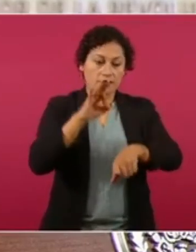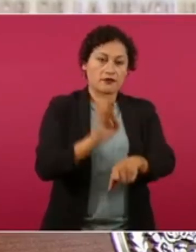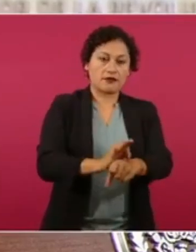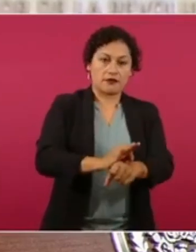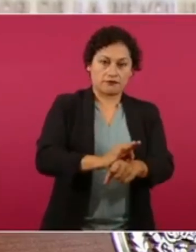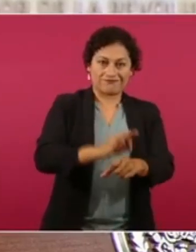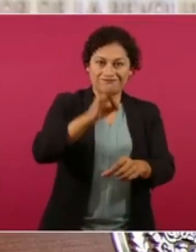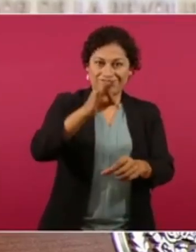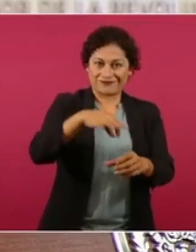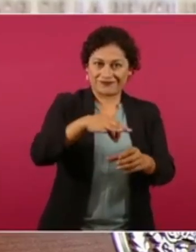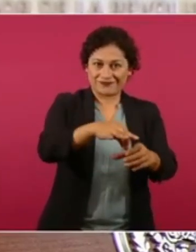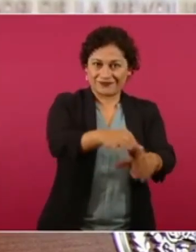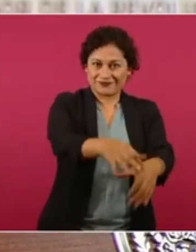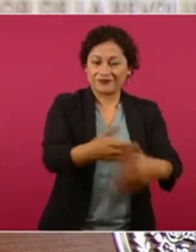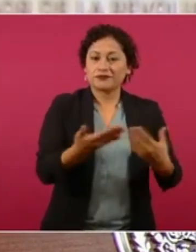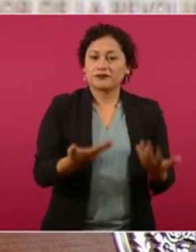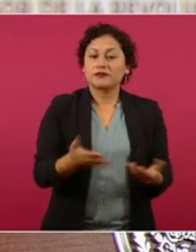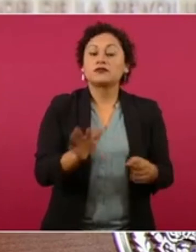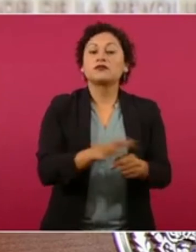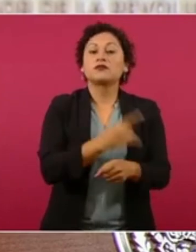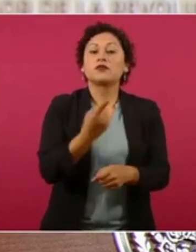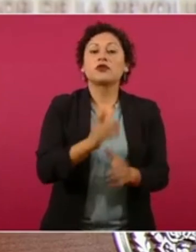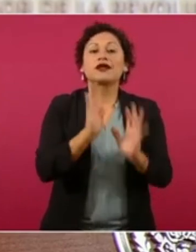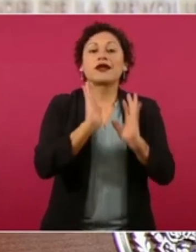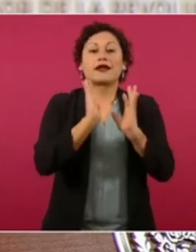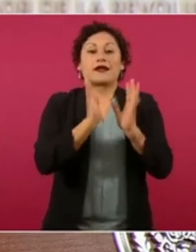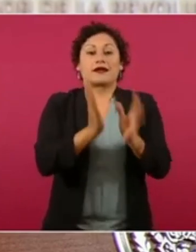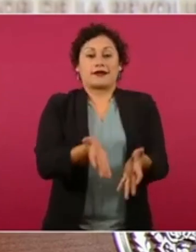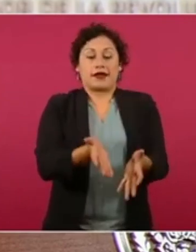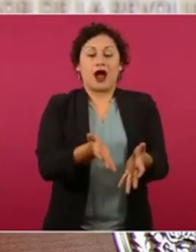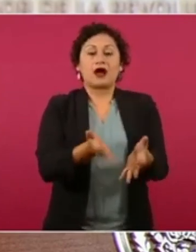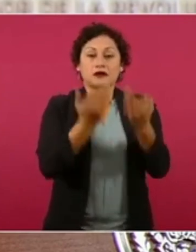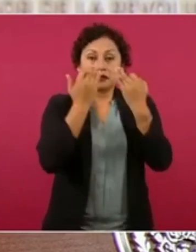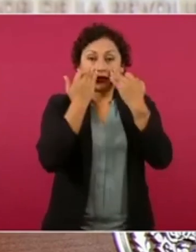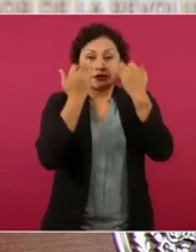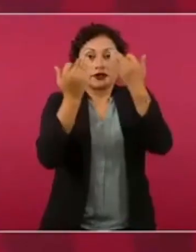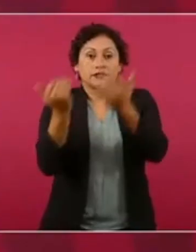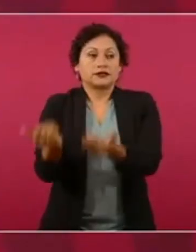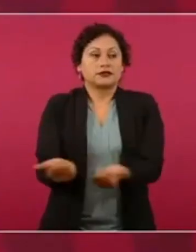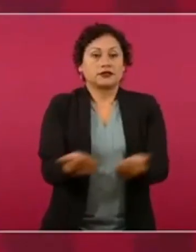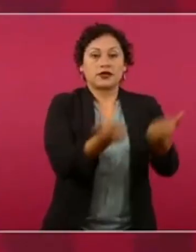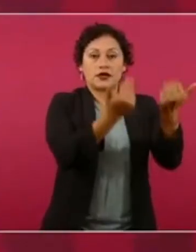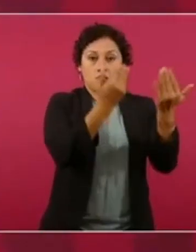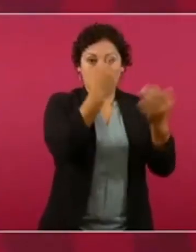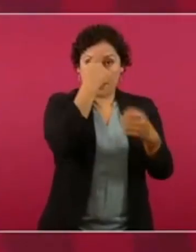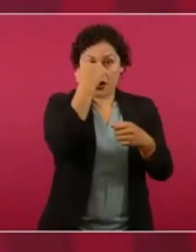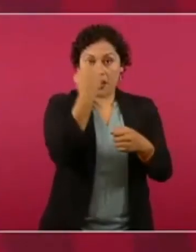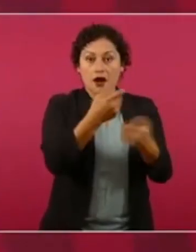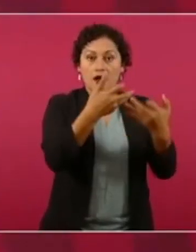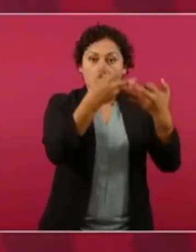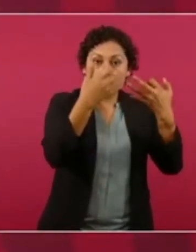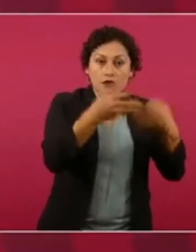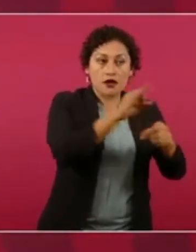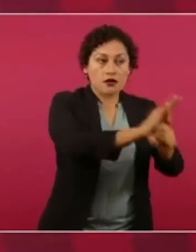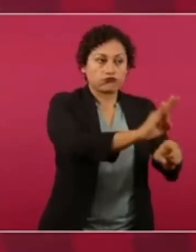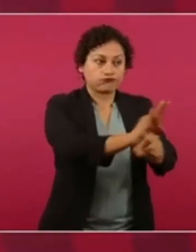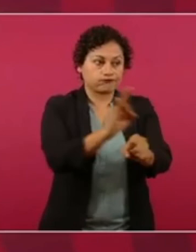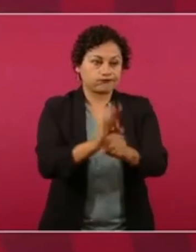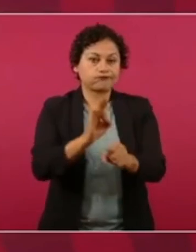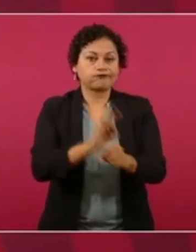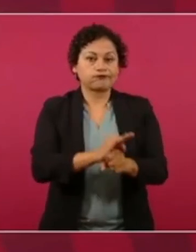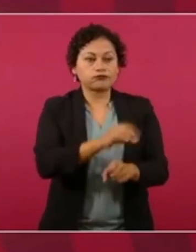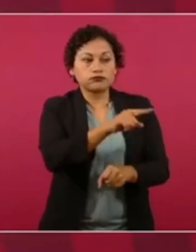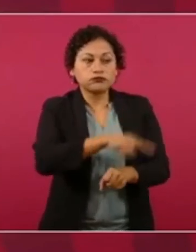porque se van a entregar de manera gratuita los fertilizantes a los pequeños